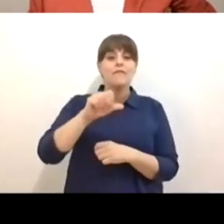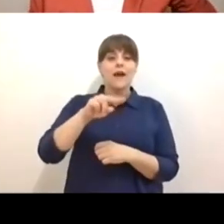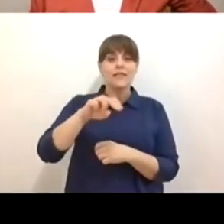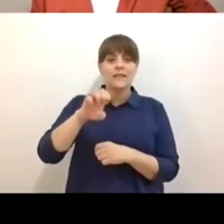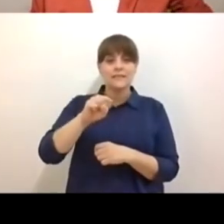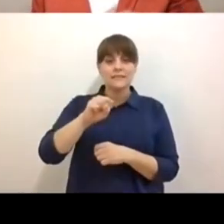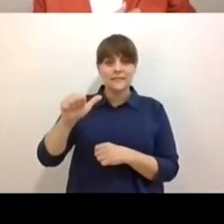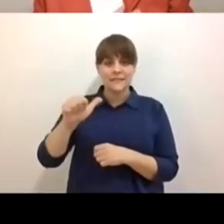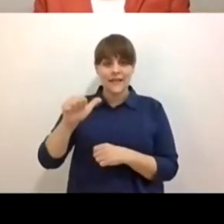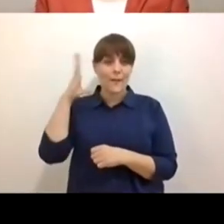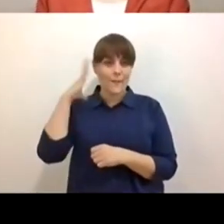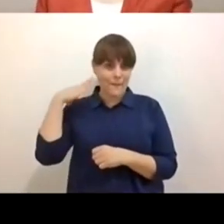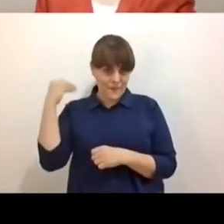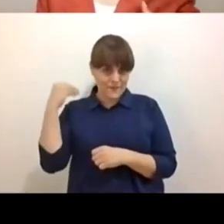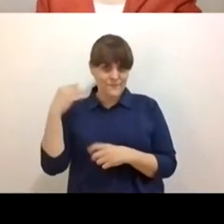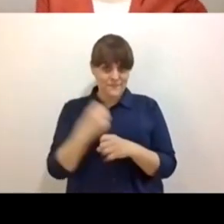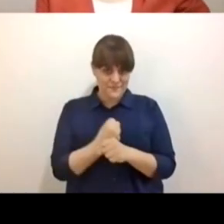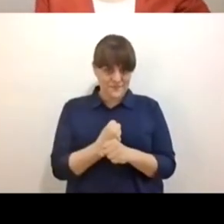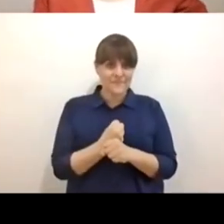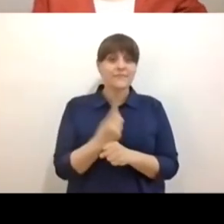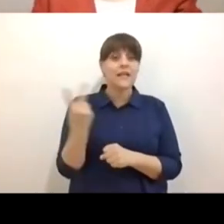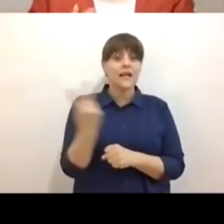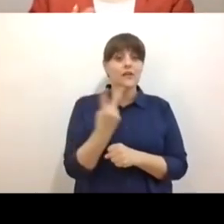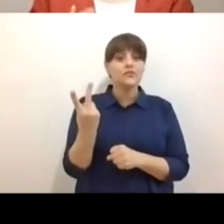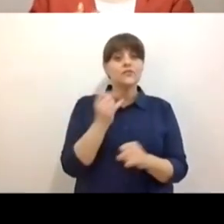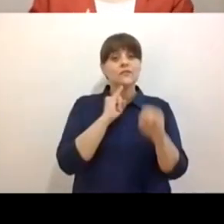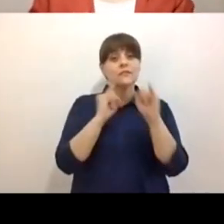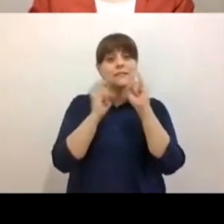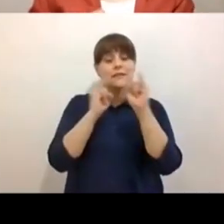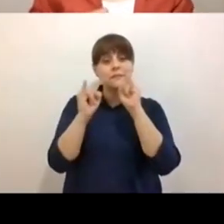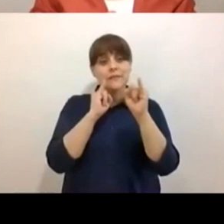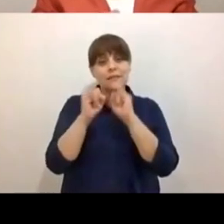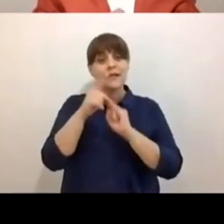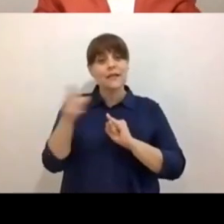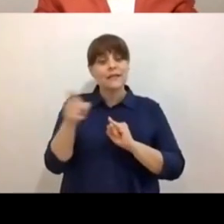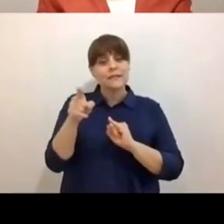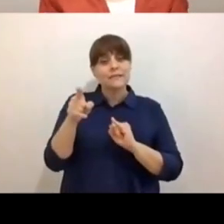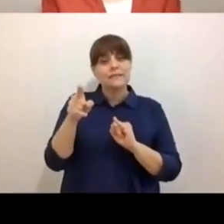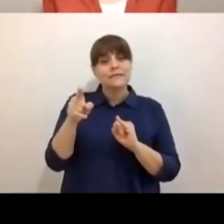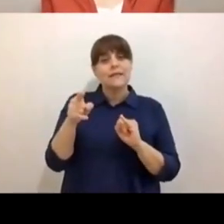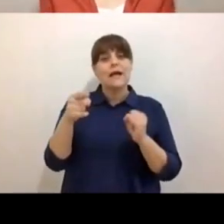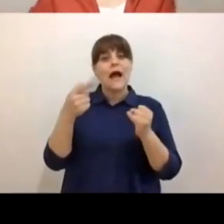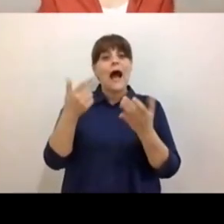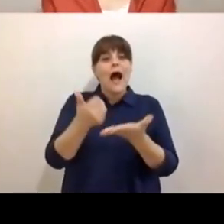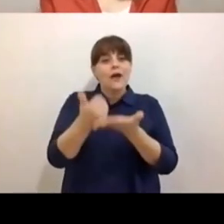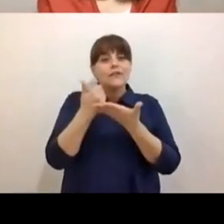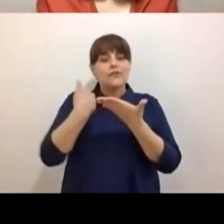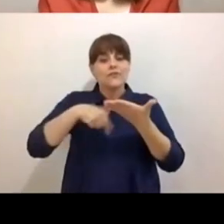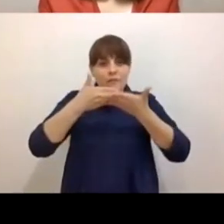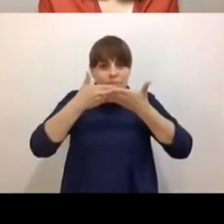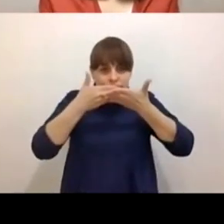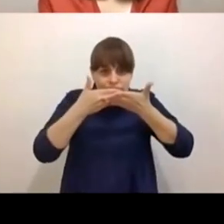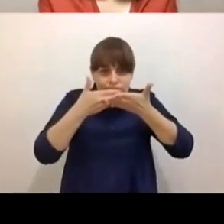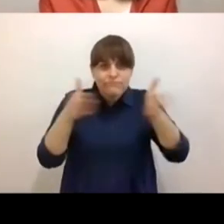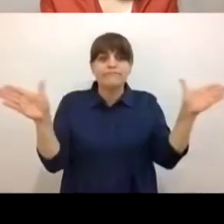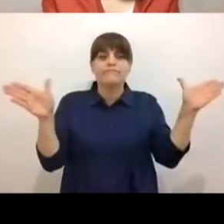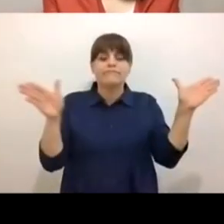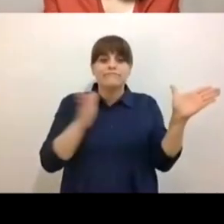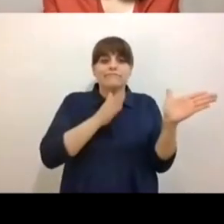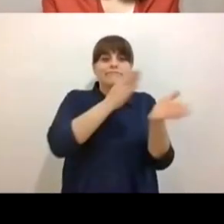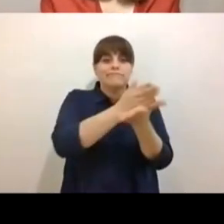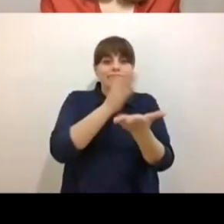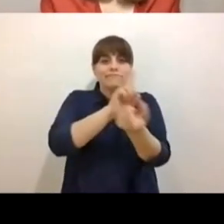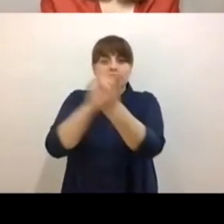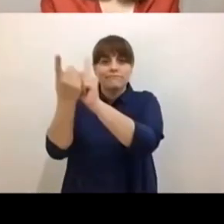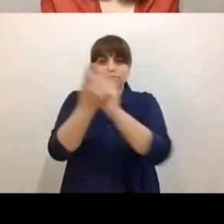conocía. Ellas nos están haciendo el favor y el honor de ampliar nuestras posibilidades con la interpretación al